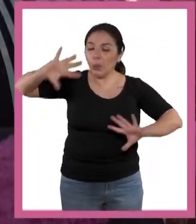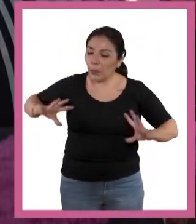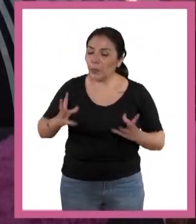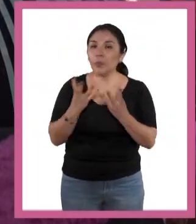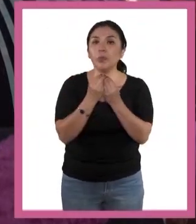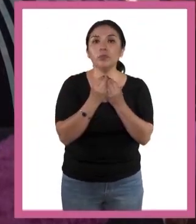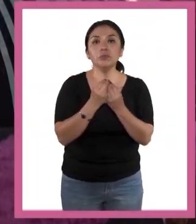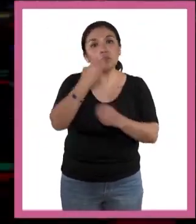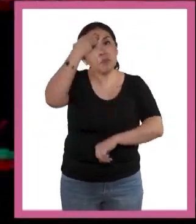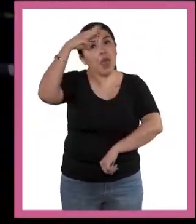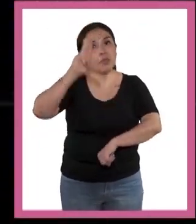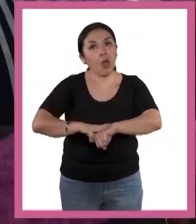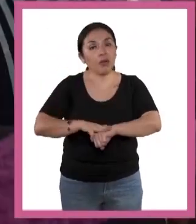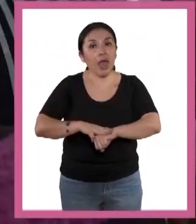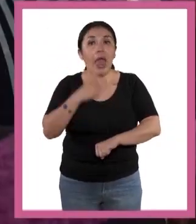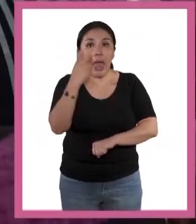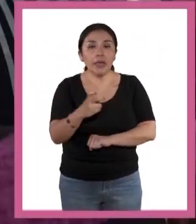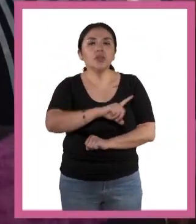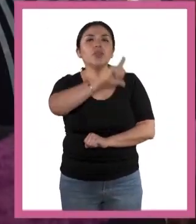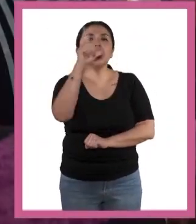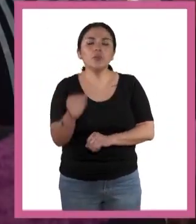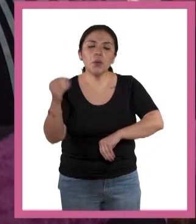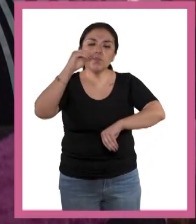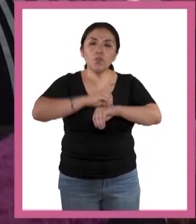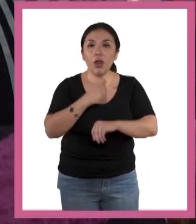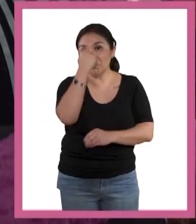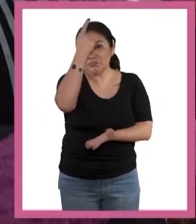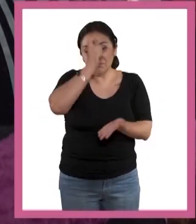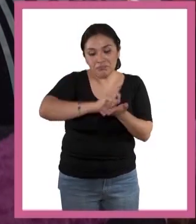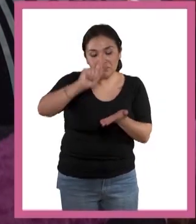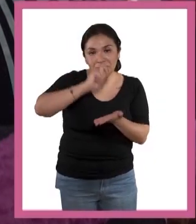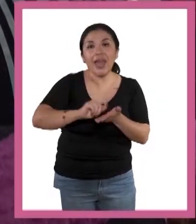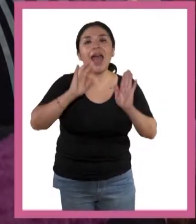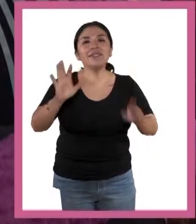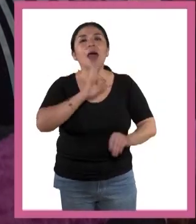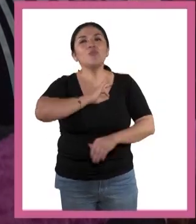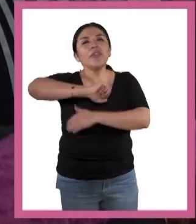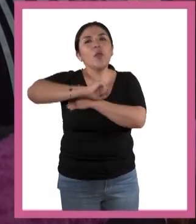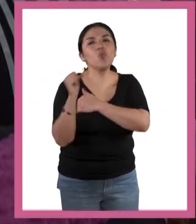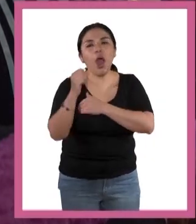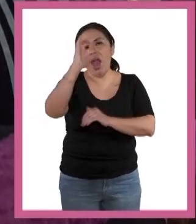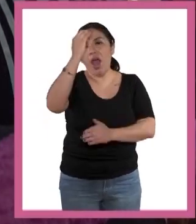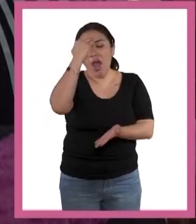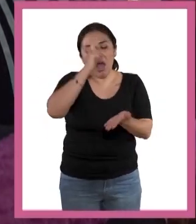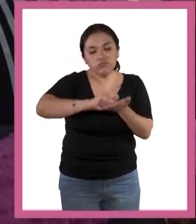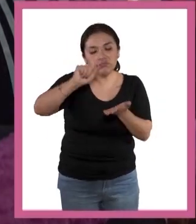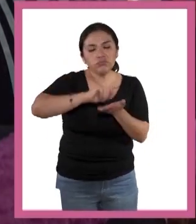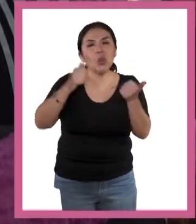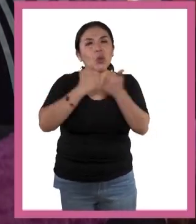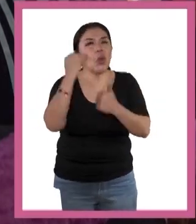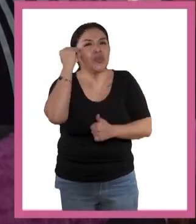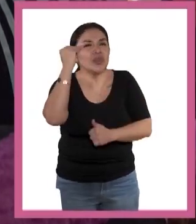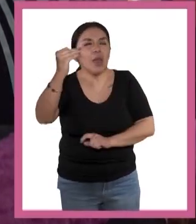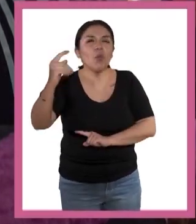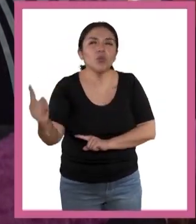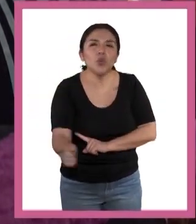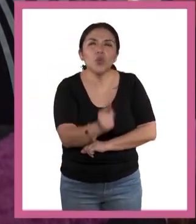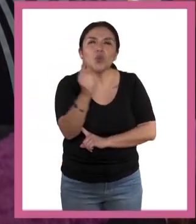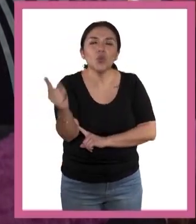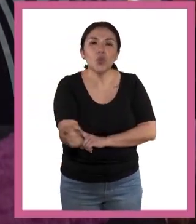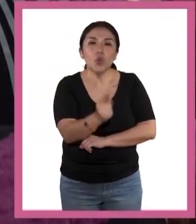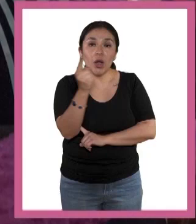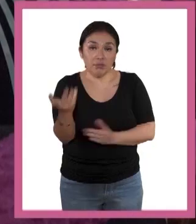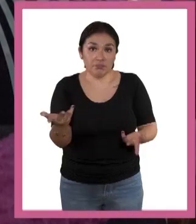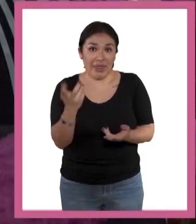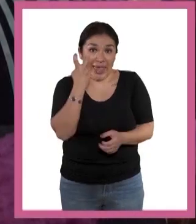en su memoria. Luego con la invención de la escritura fuimos capaces de guardar conocimiento a través del tiempo y a la distancia.